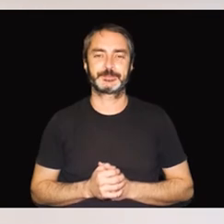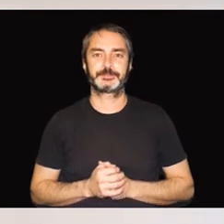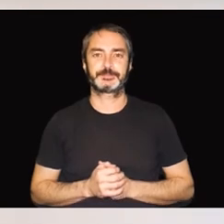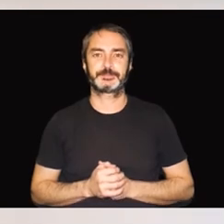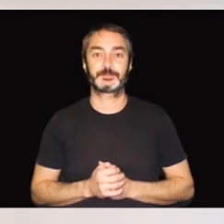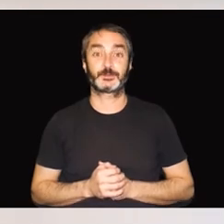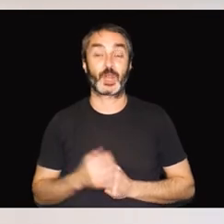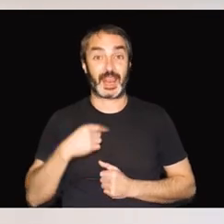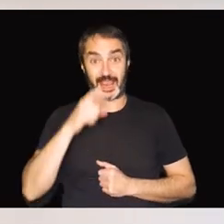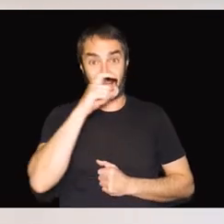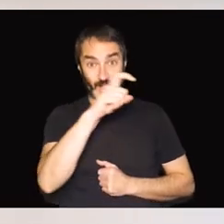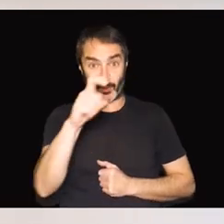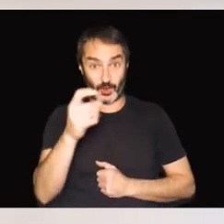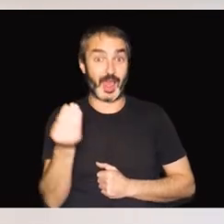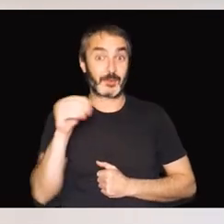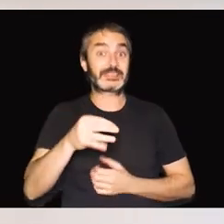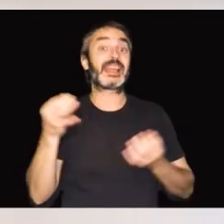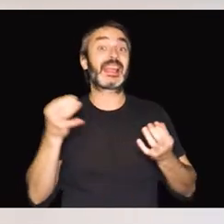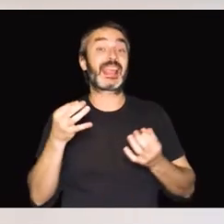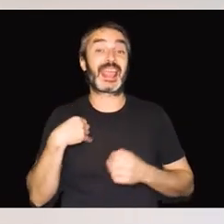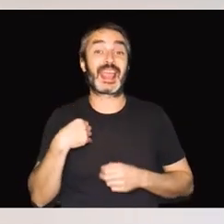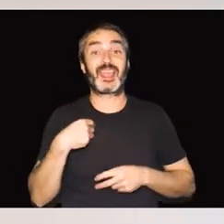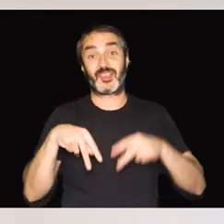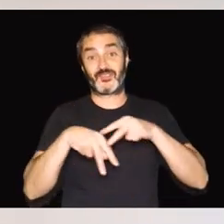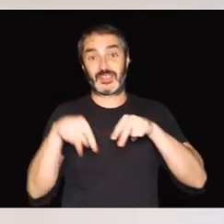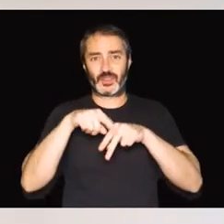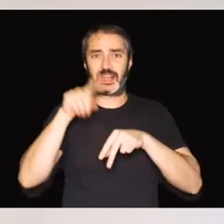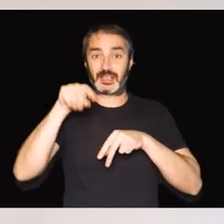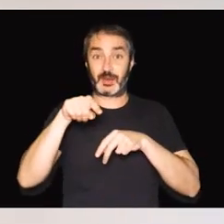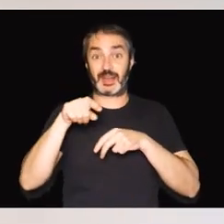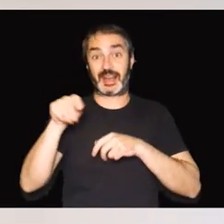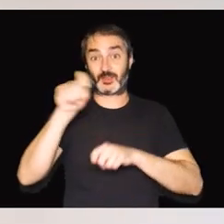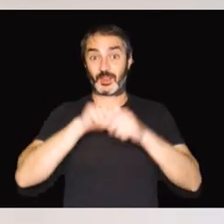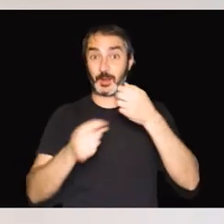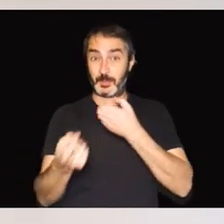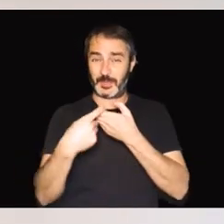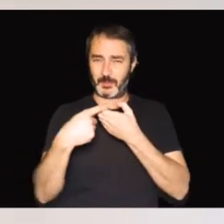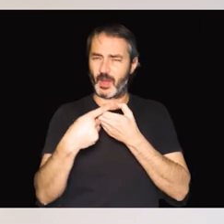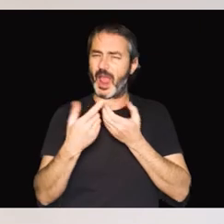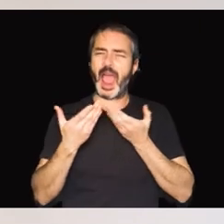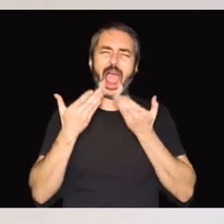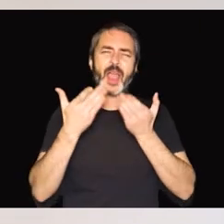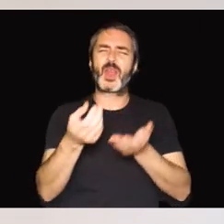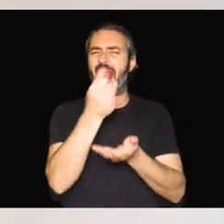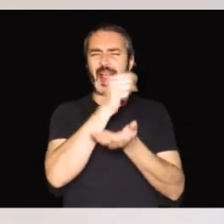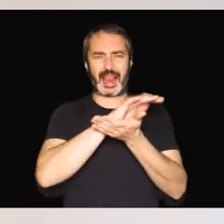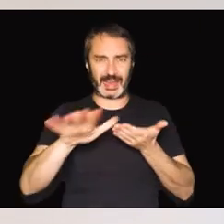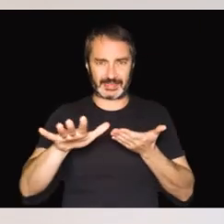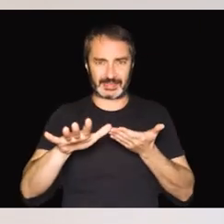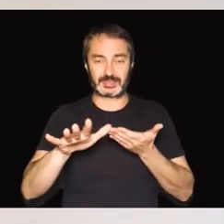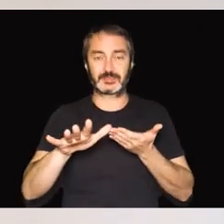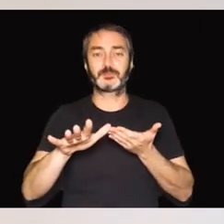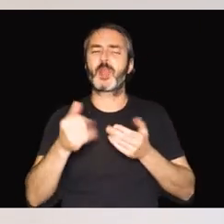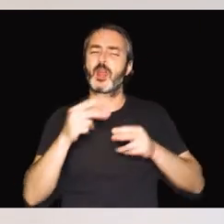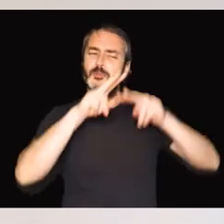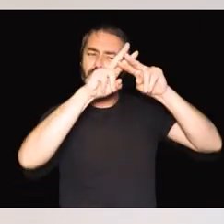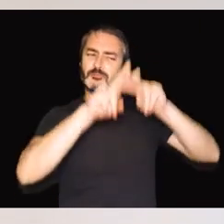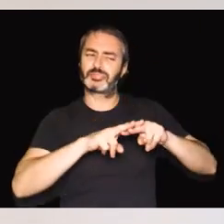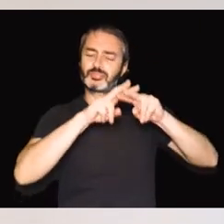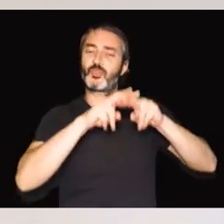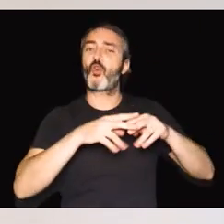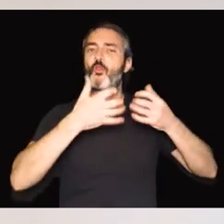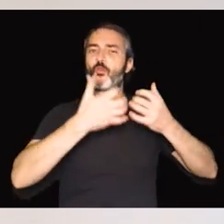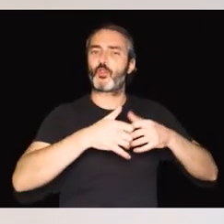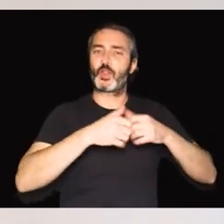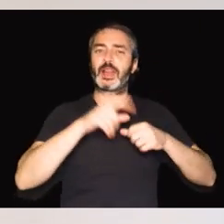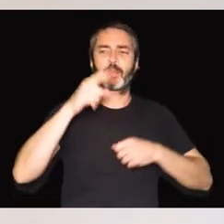Te recuerdo, además, que FESOC y sus entidades miembro ofrecen ayuda totalmente gratuita en la valoración